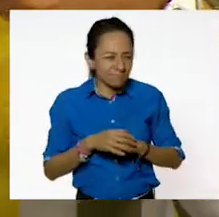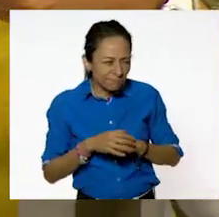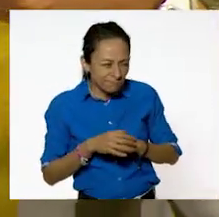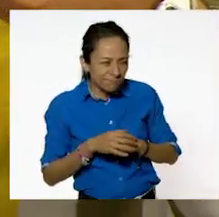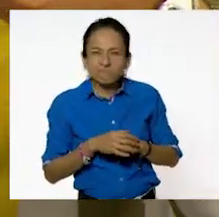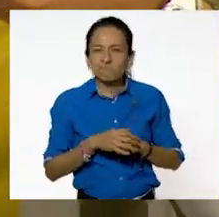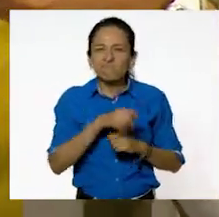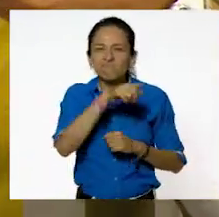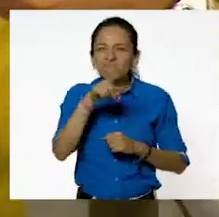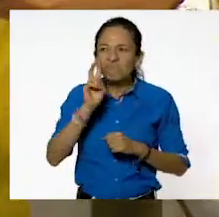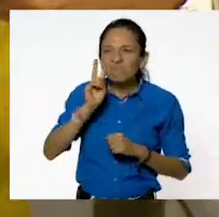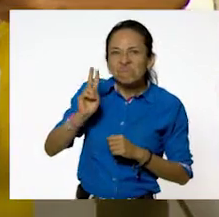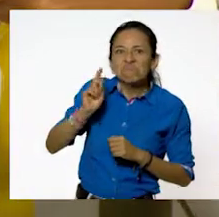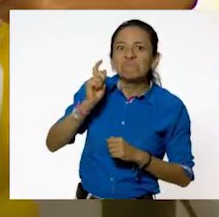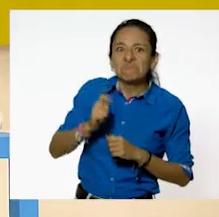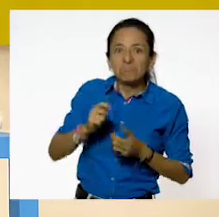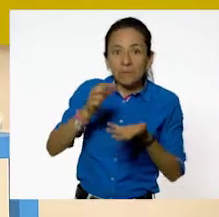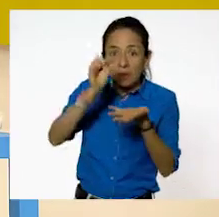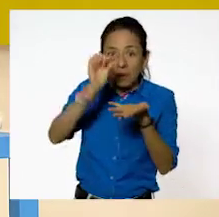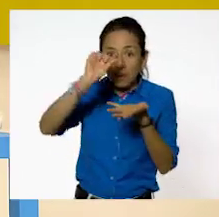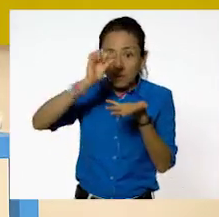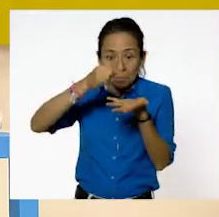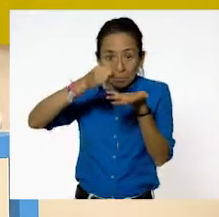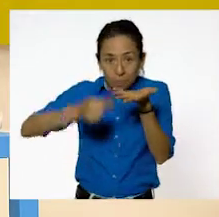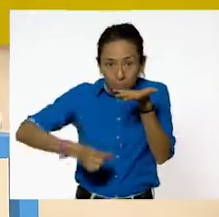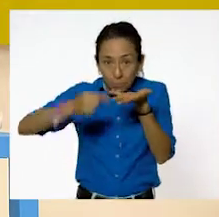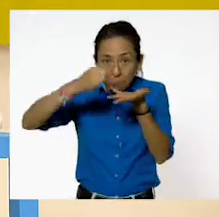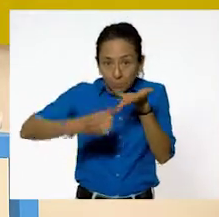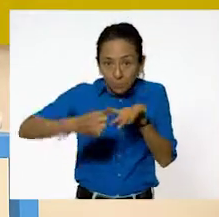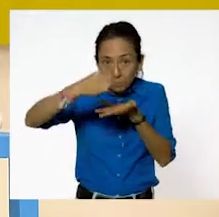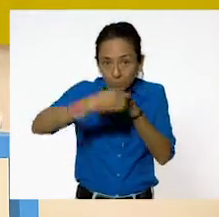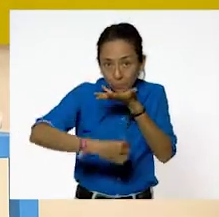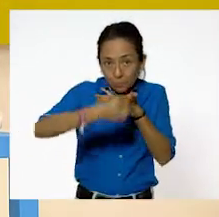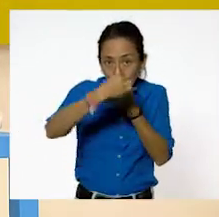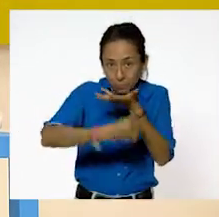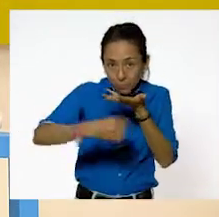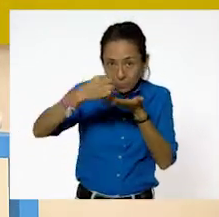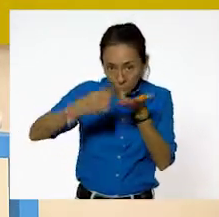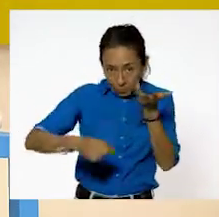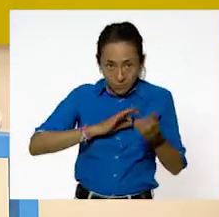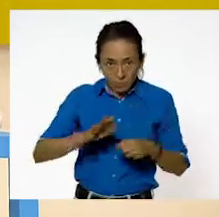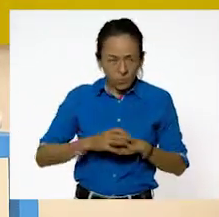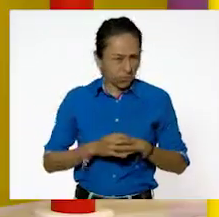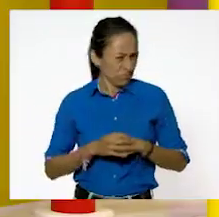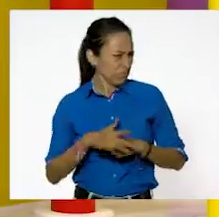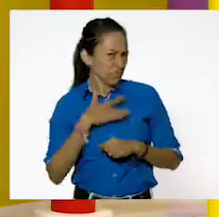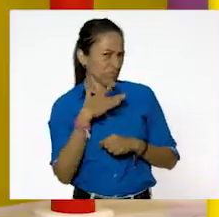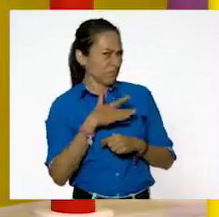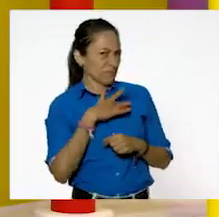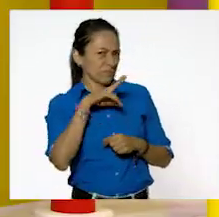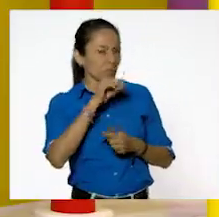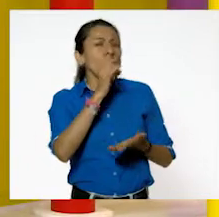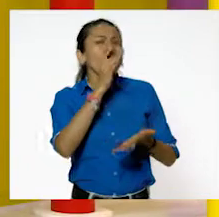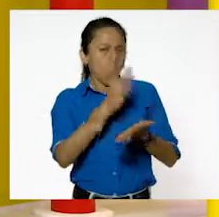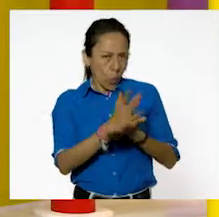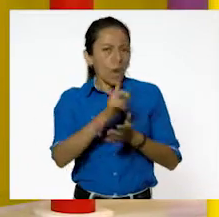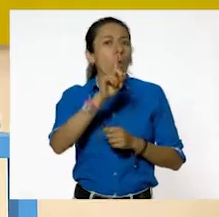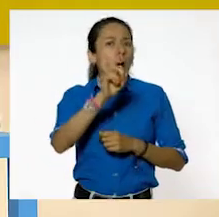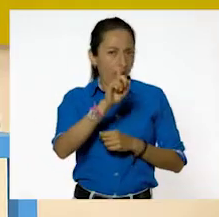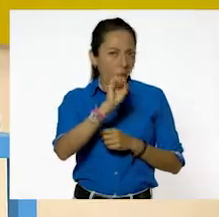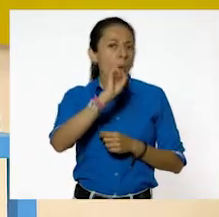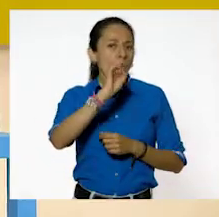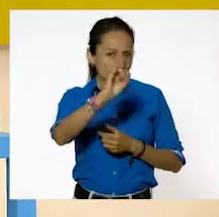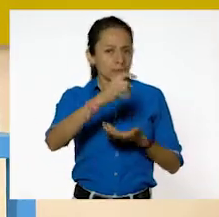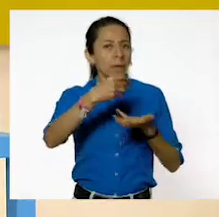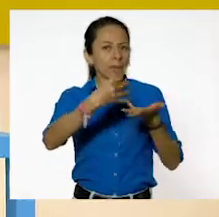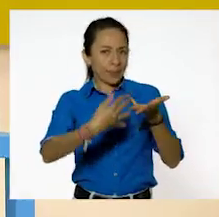¿Ustedes qué ven? ¿Sí pasó? ¿Pudo pasar el unicel? Creo que no. Creo que solamente pasó el agua, pero el unicel no. Y eso